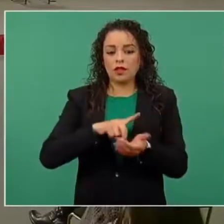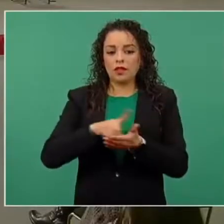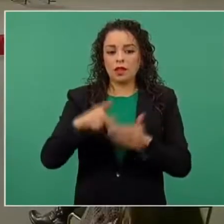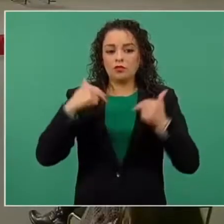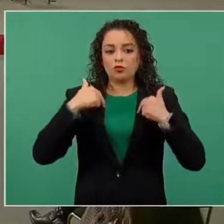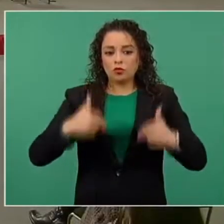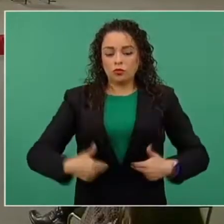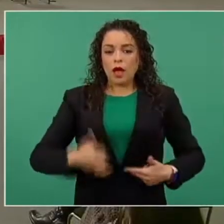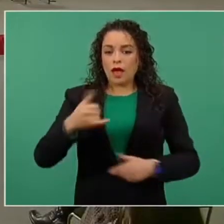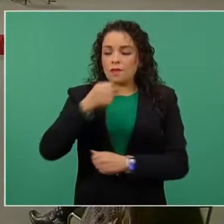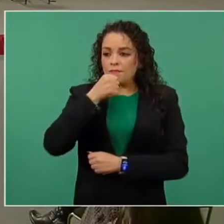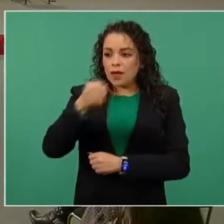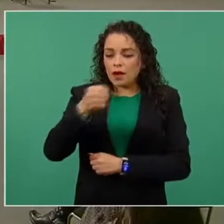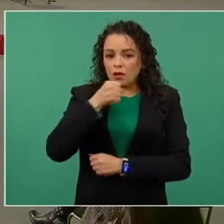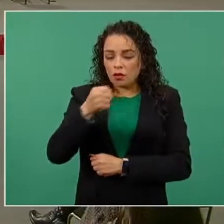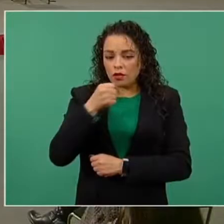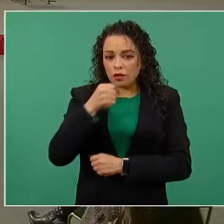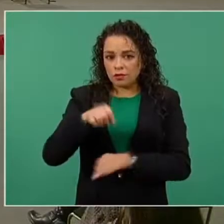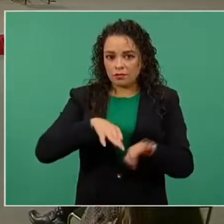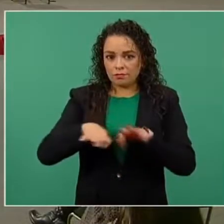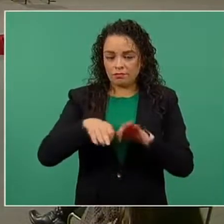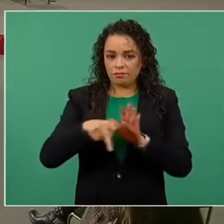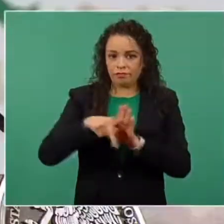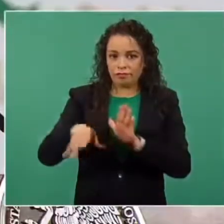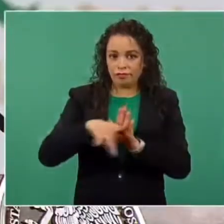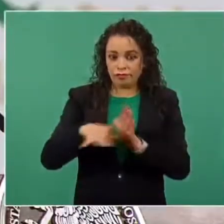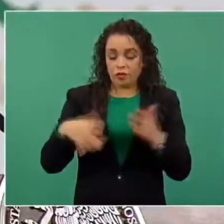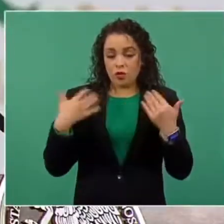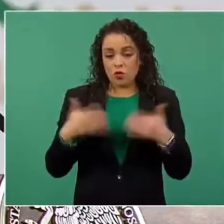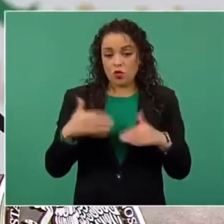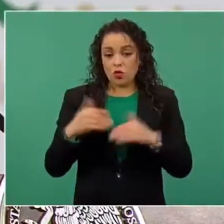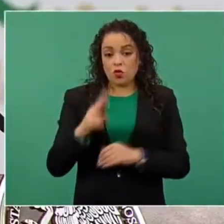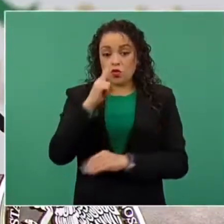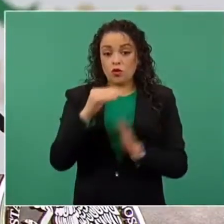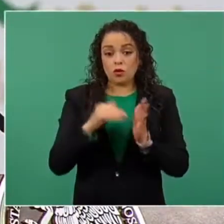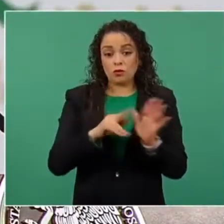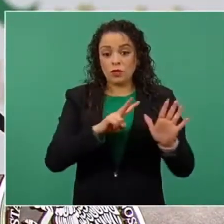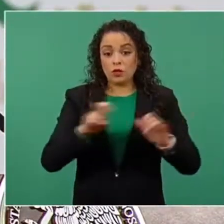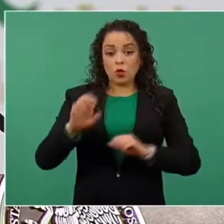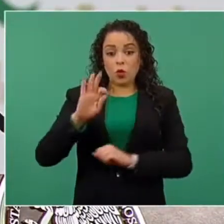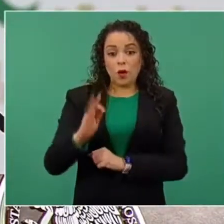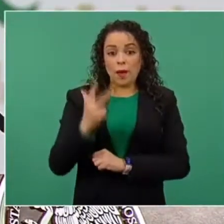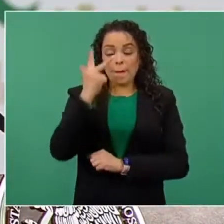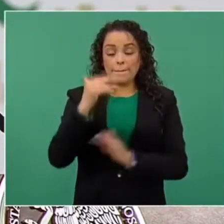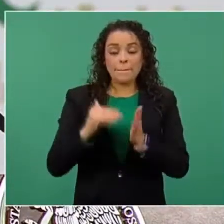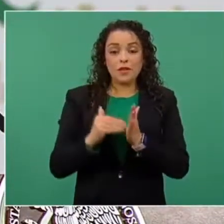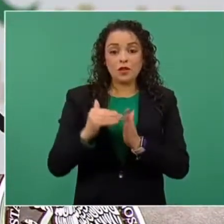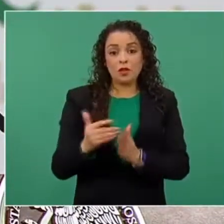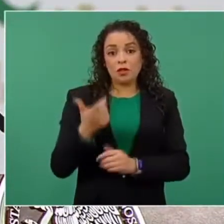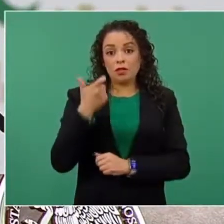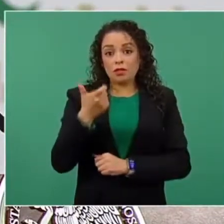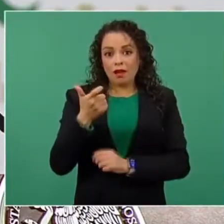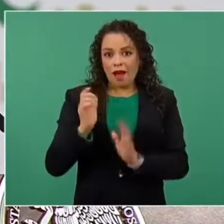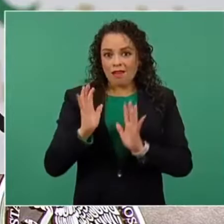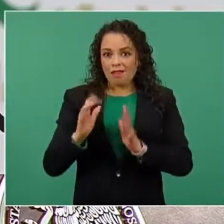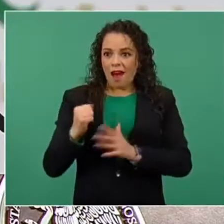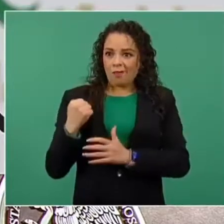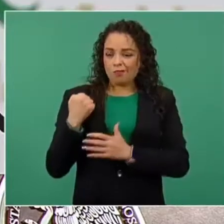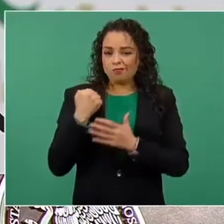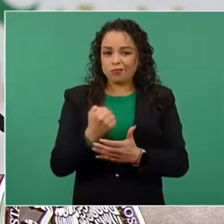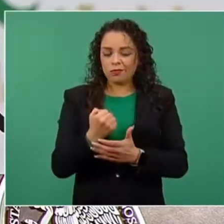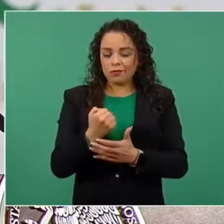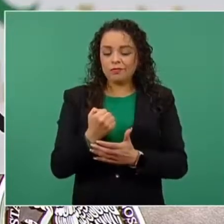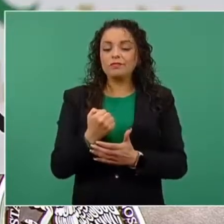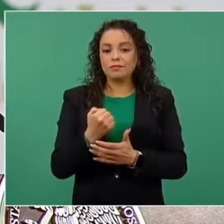Periodistas, que en estos tres años supera la cifra de los mil 248 millones de pesos, atendiendo